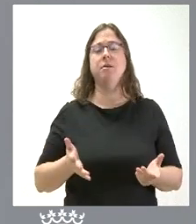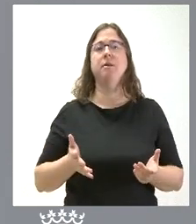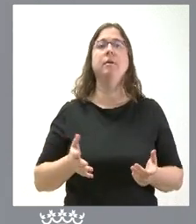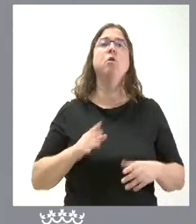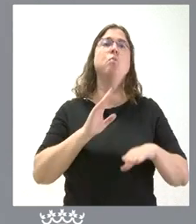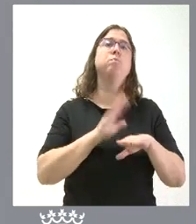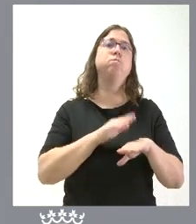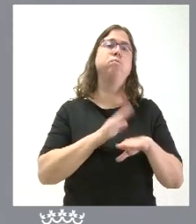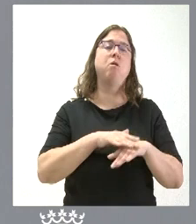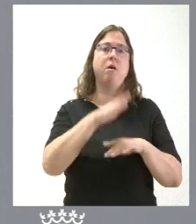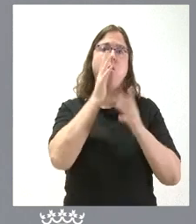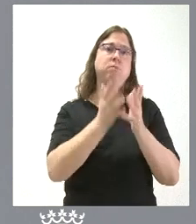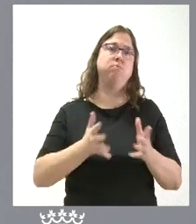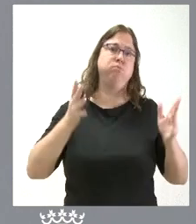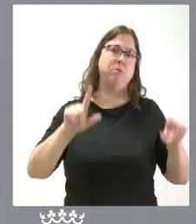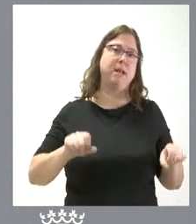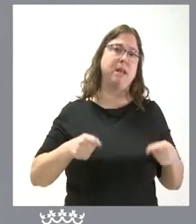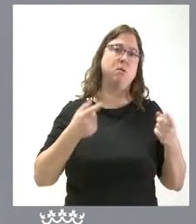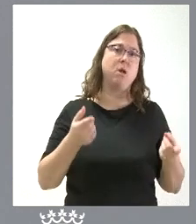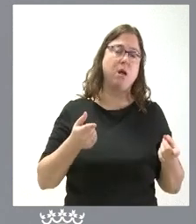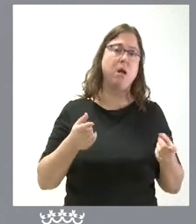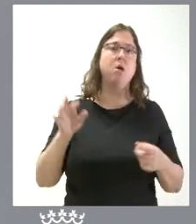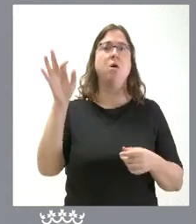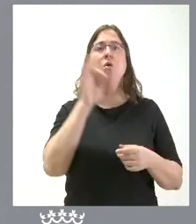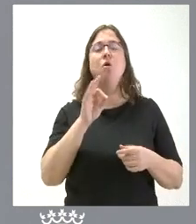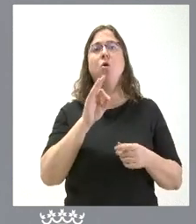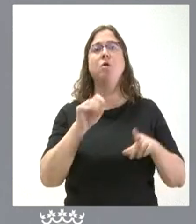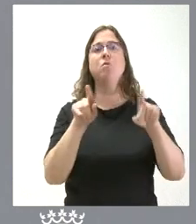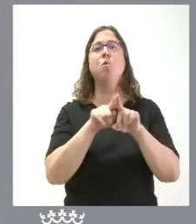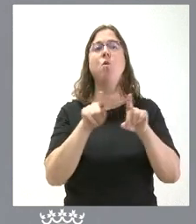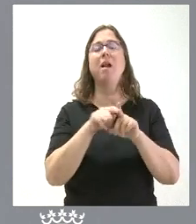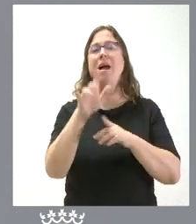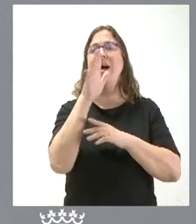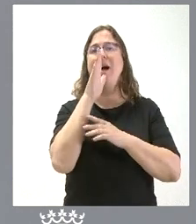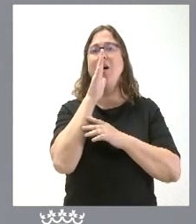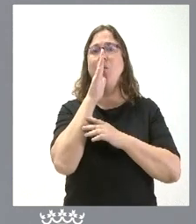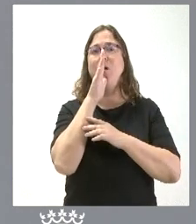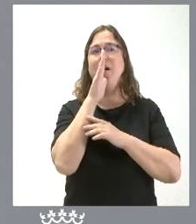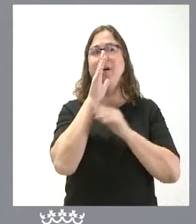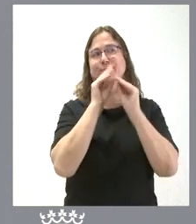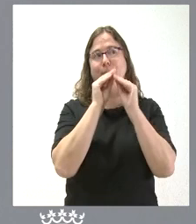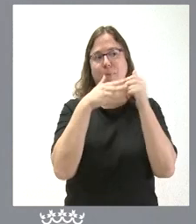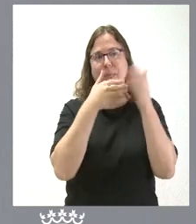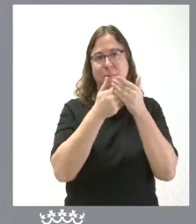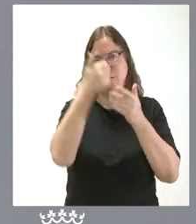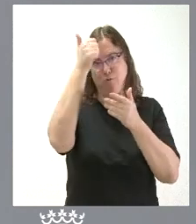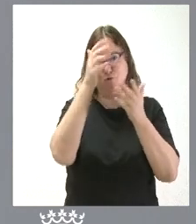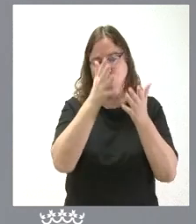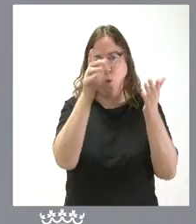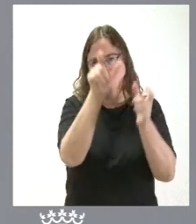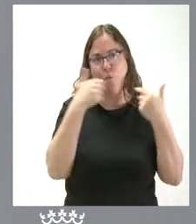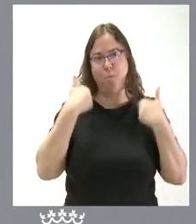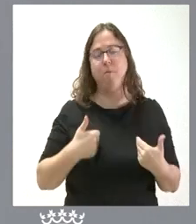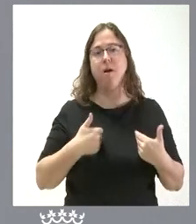de los embalses naturales como de las masas de agua creadas por el ser humano según certifica los